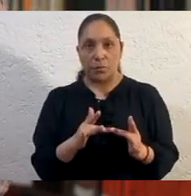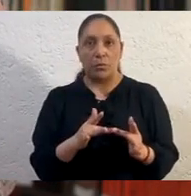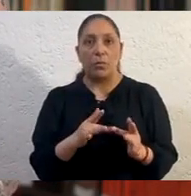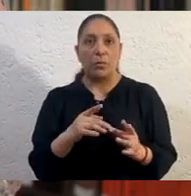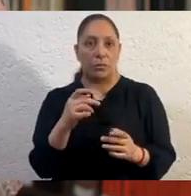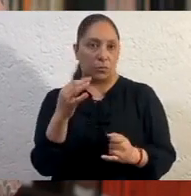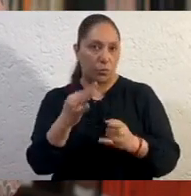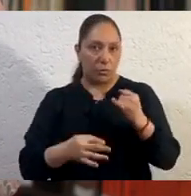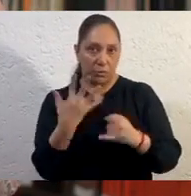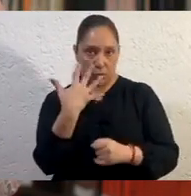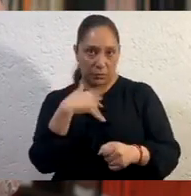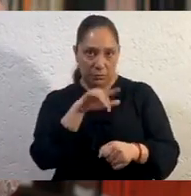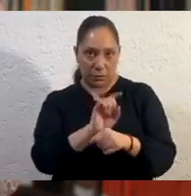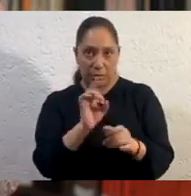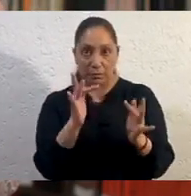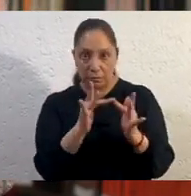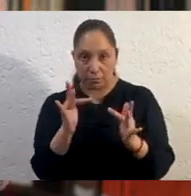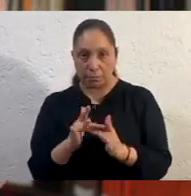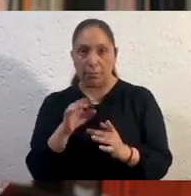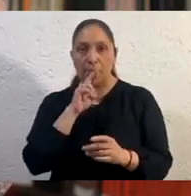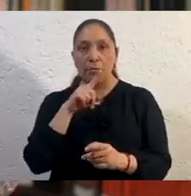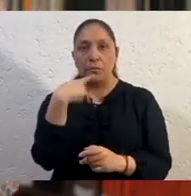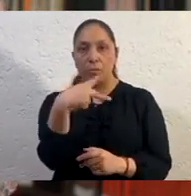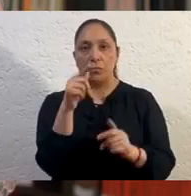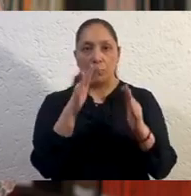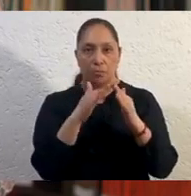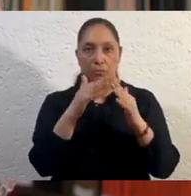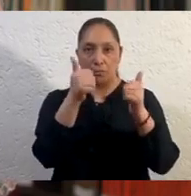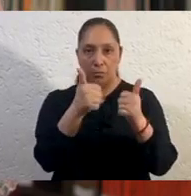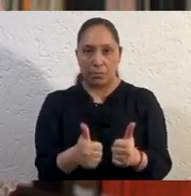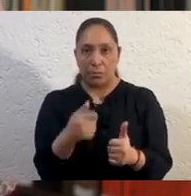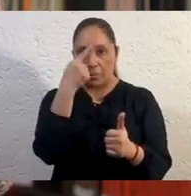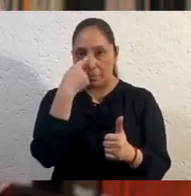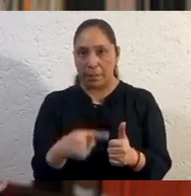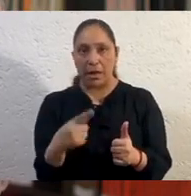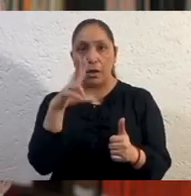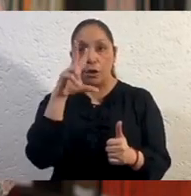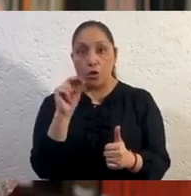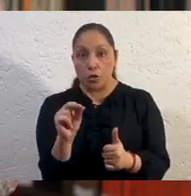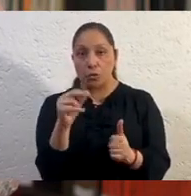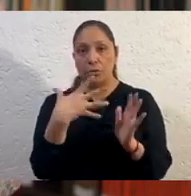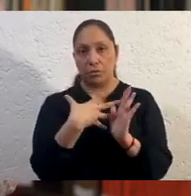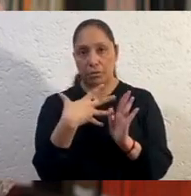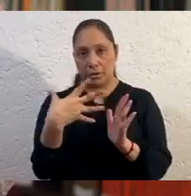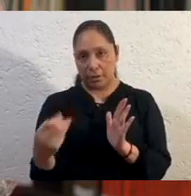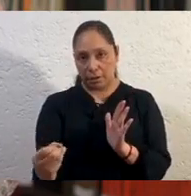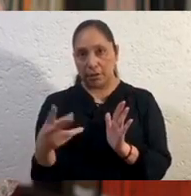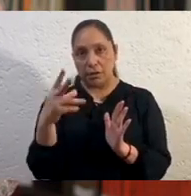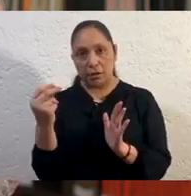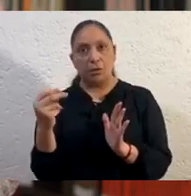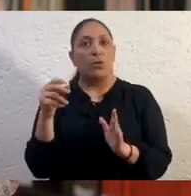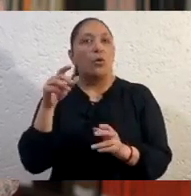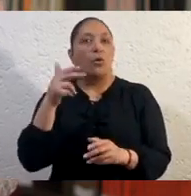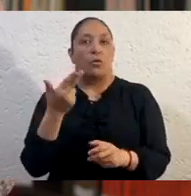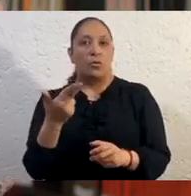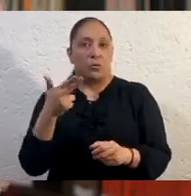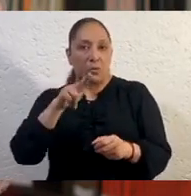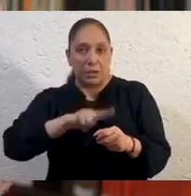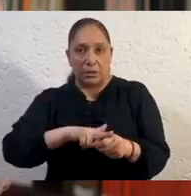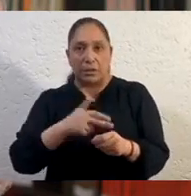es mejor que se queden en sus casas para no contagiar y no saturar los centros de salud y hospitales.